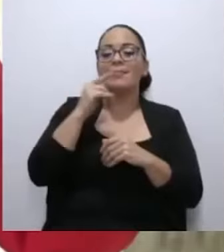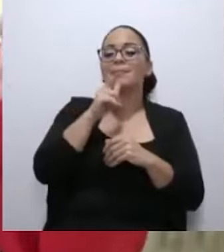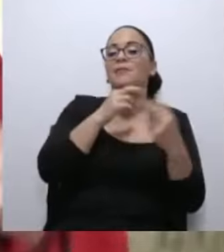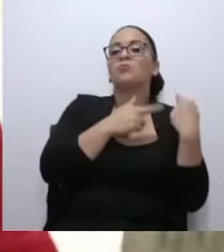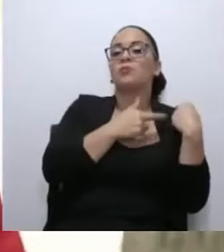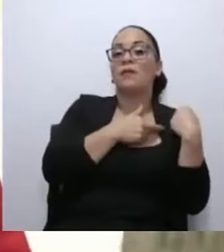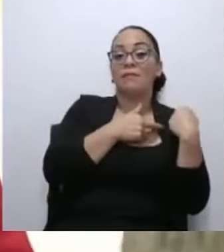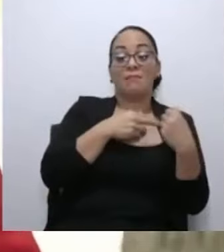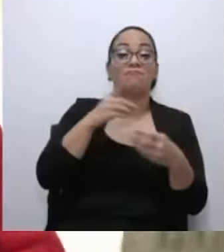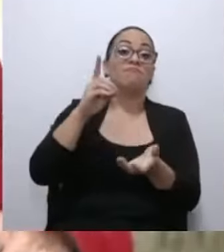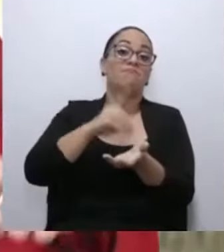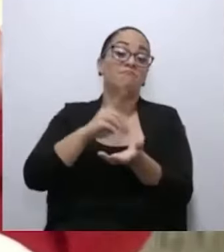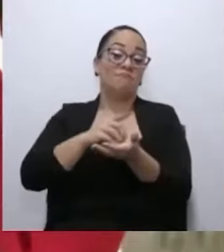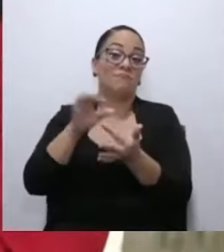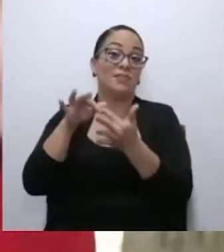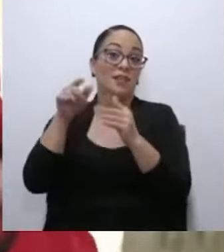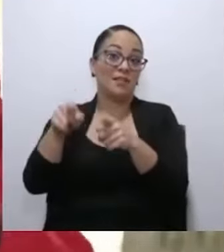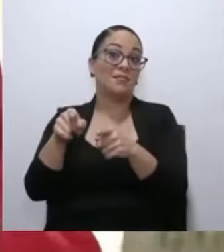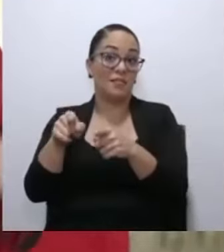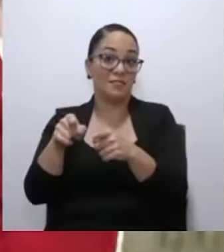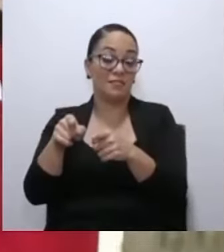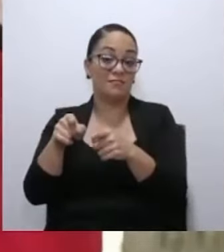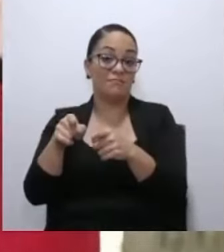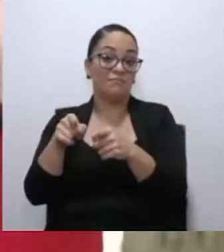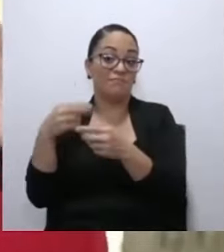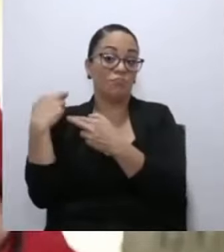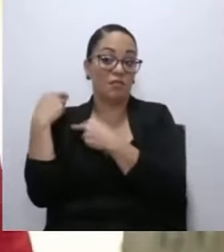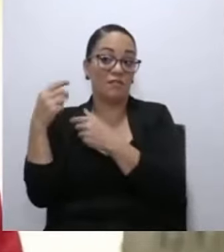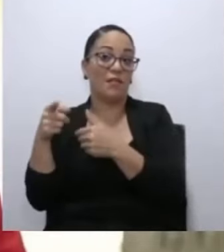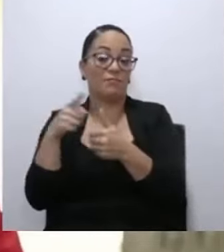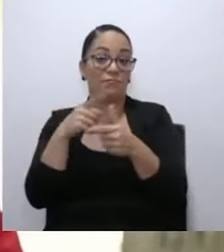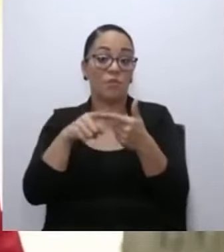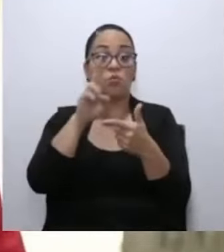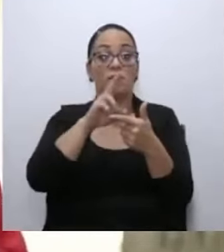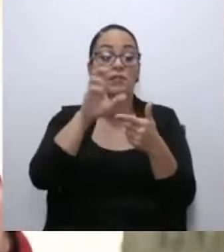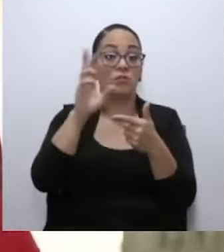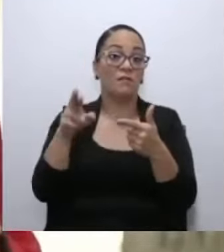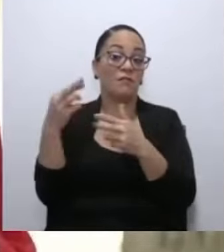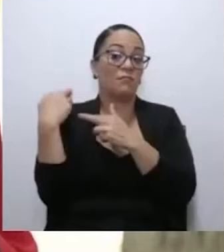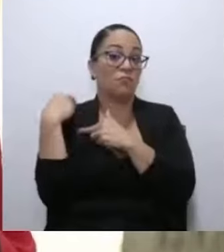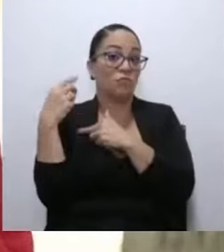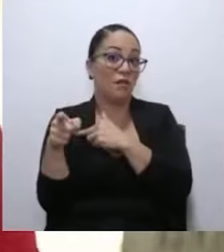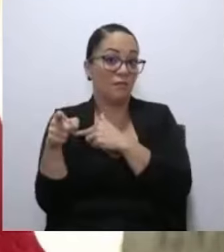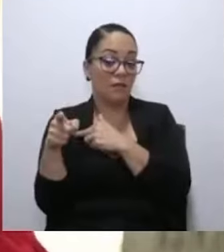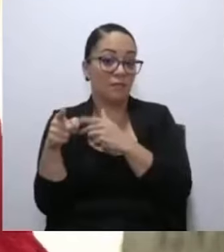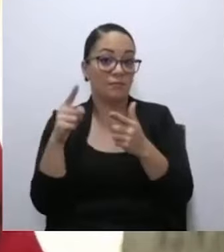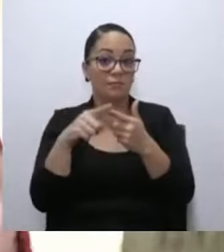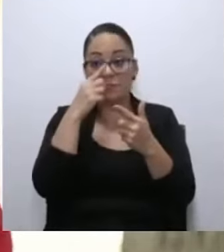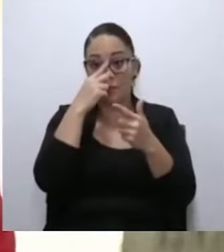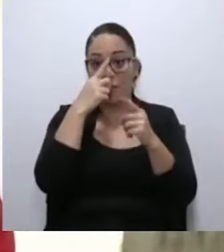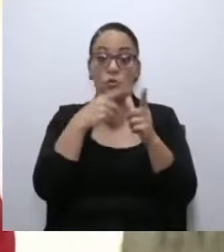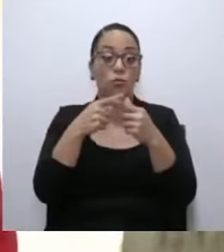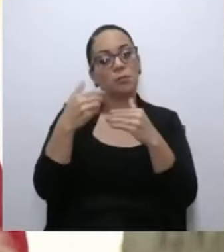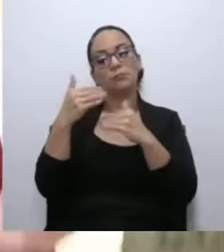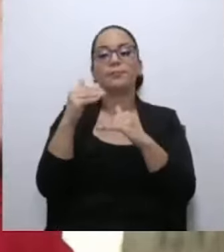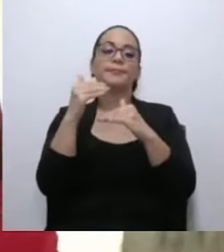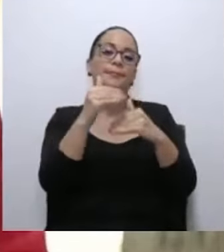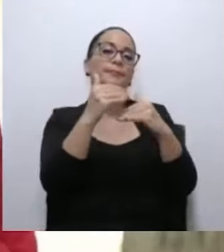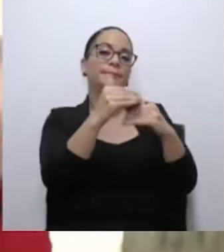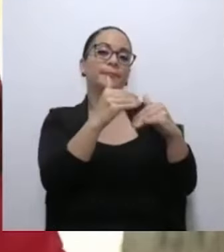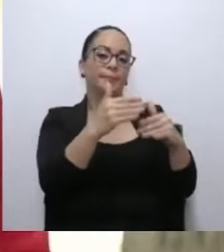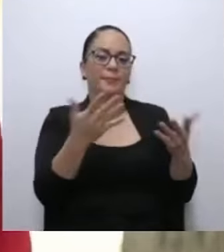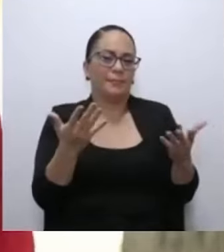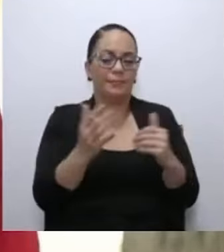especialistas, se lo dejaba a la Universidad de Costa Rica y las limitaciones siempre fueron enormes. Este año